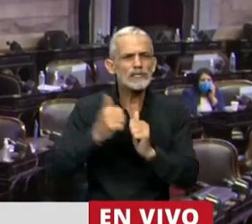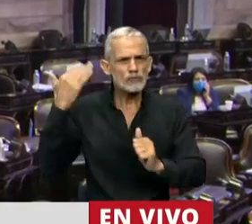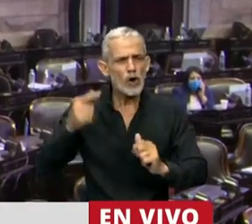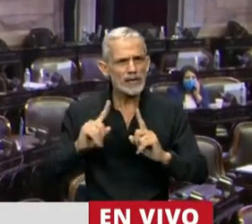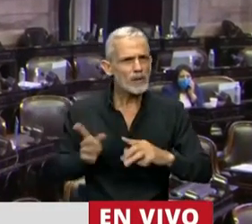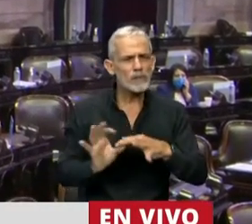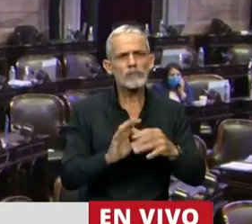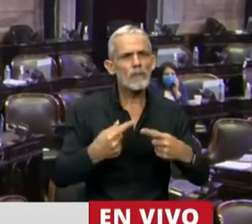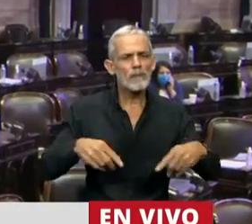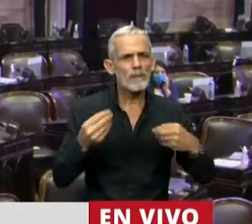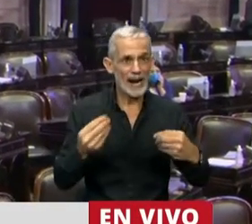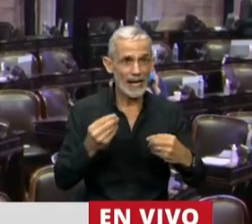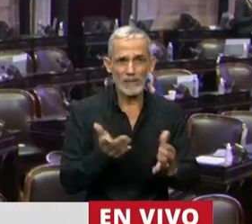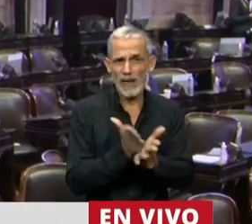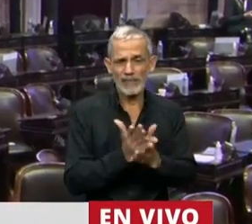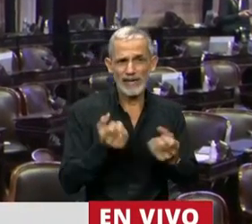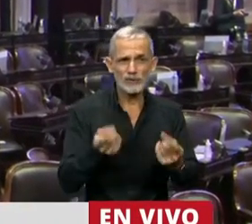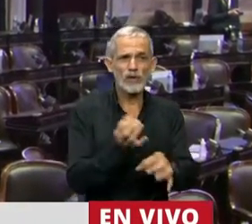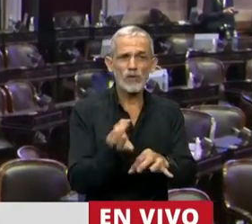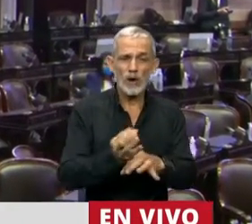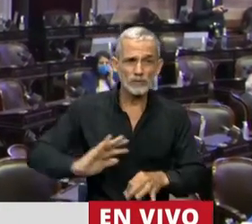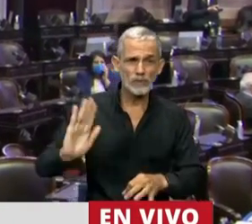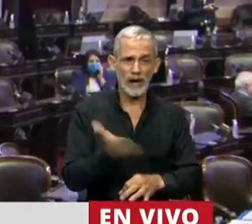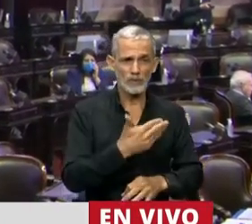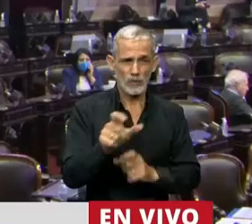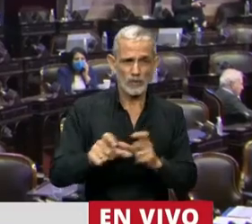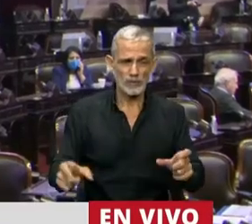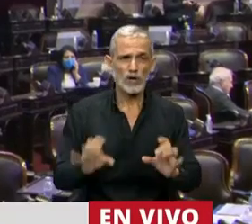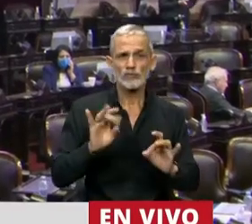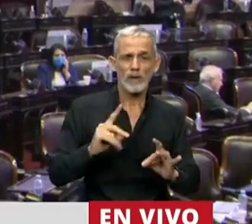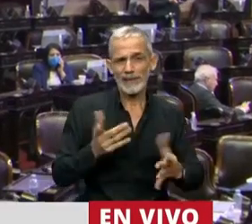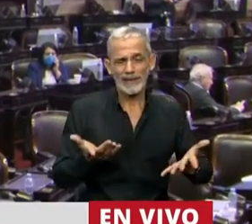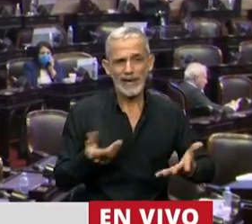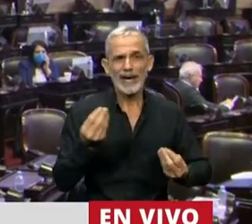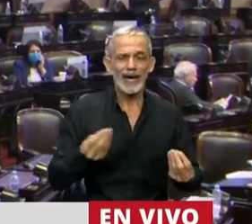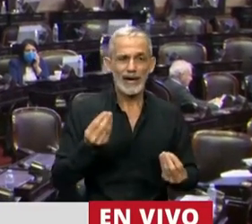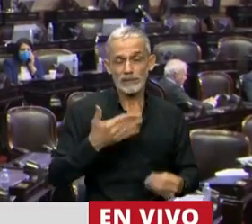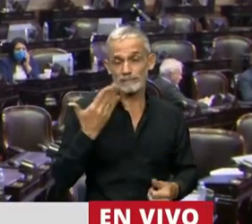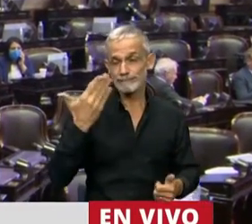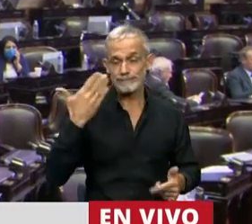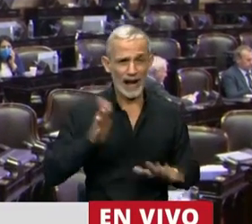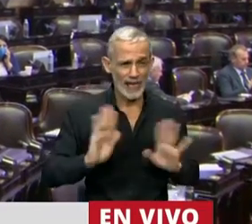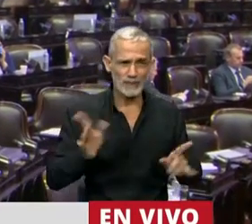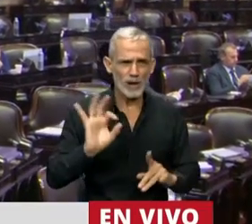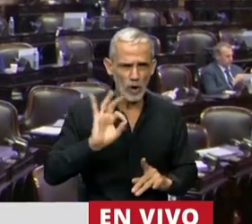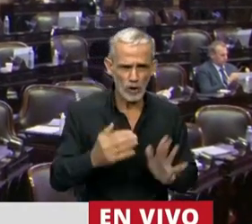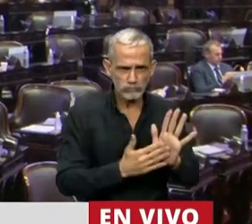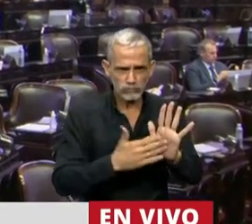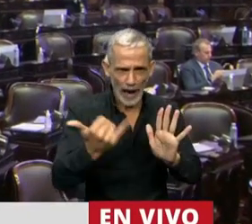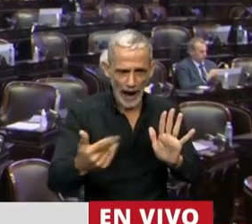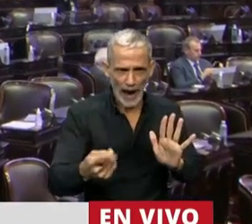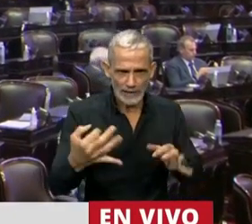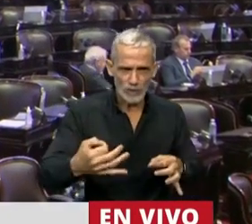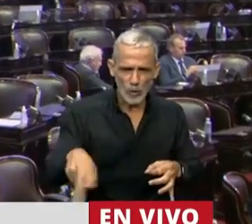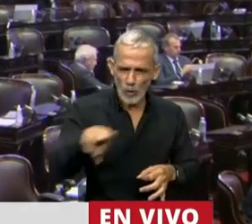para que el derecho a la educación no sea solo un discurso, sino una realidad.